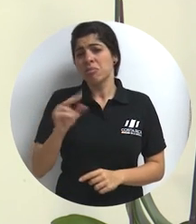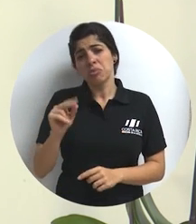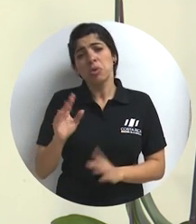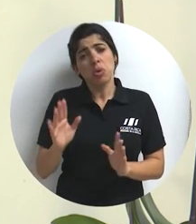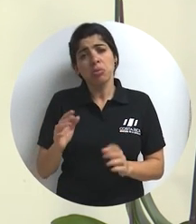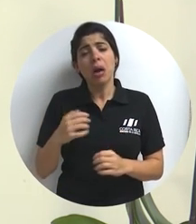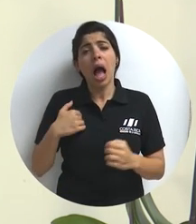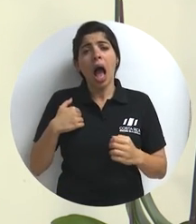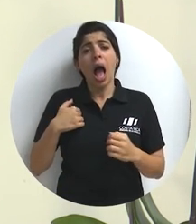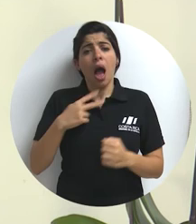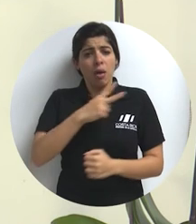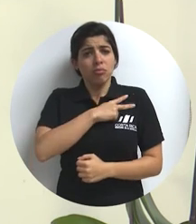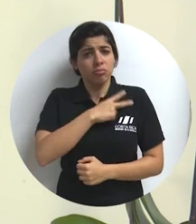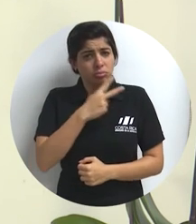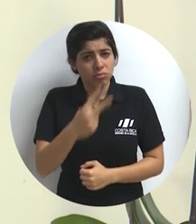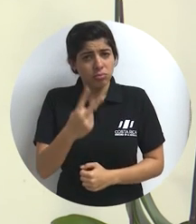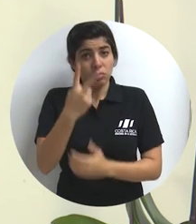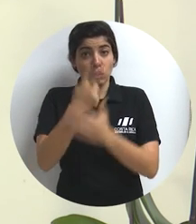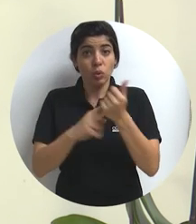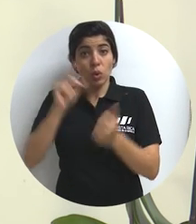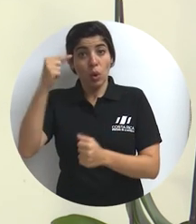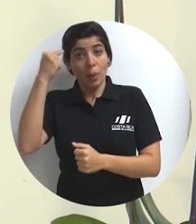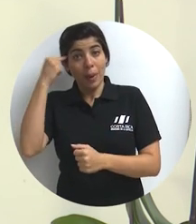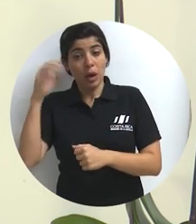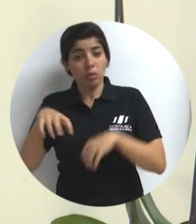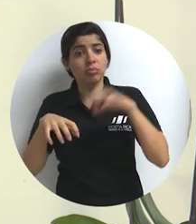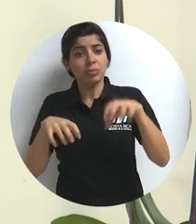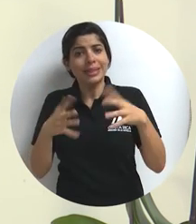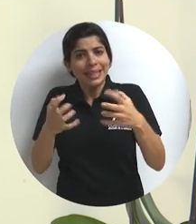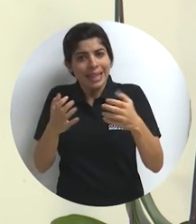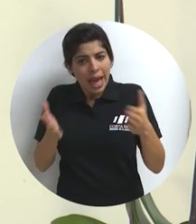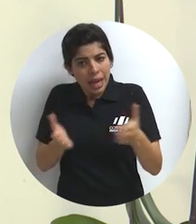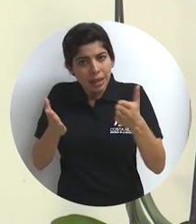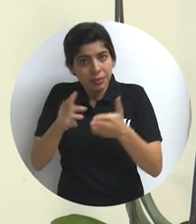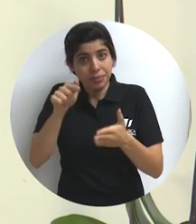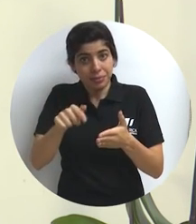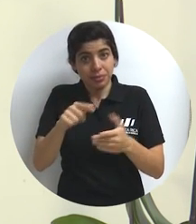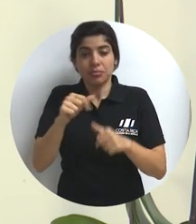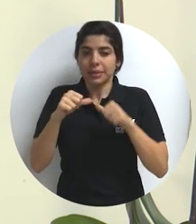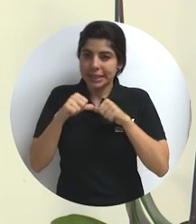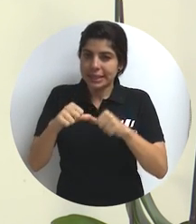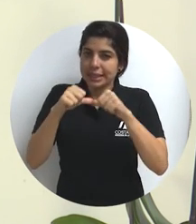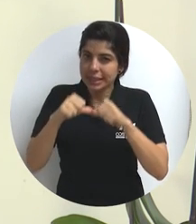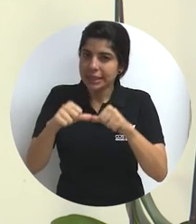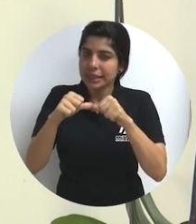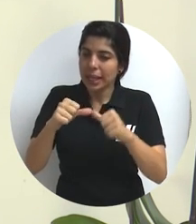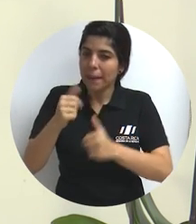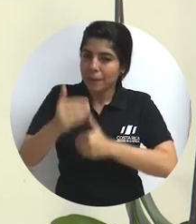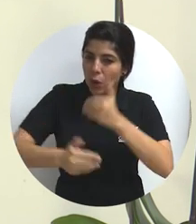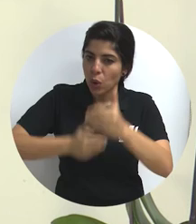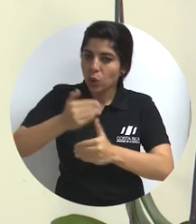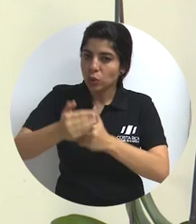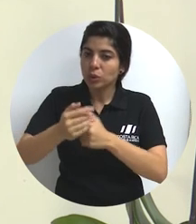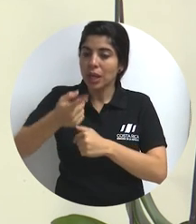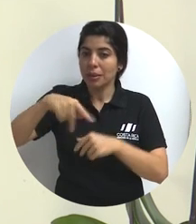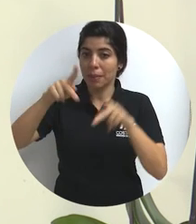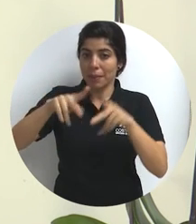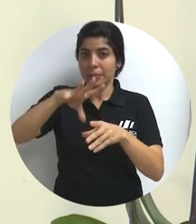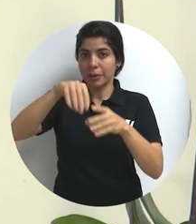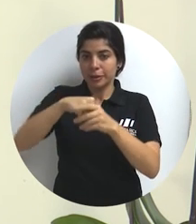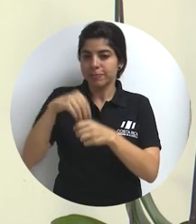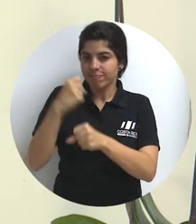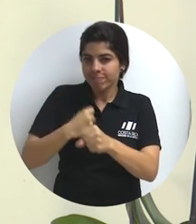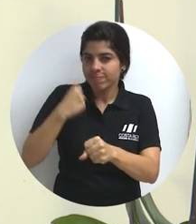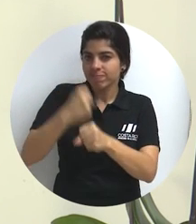desanimamos, pues existe la voluntad de ambos gobiernos de promoverlo y se continúa en el proceso con las partes